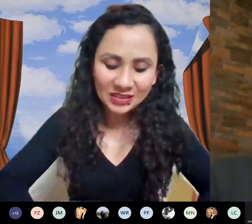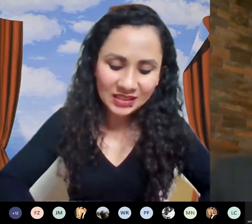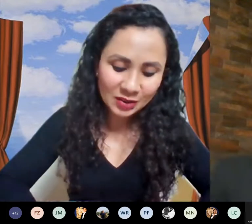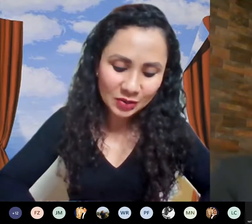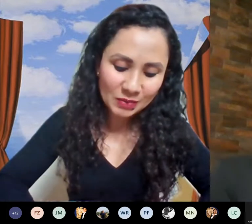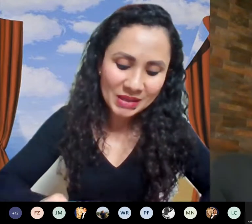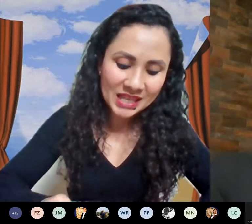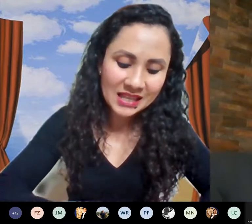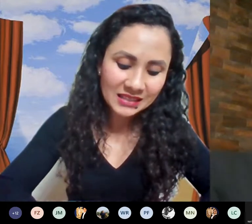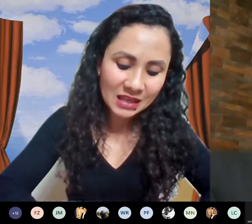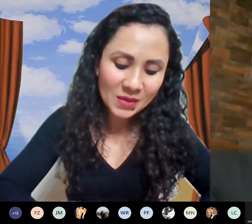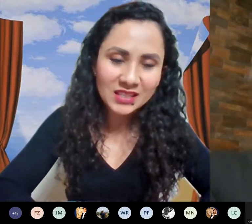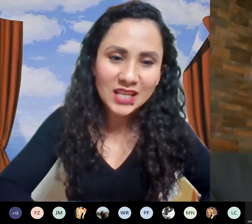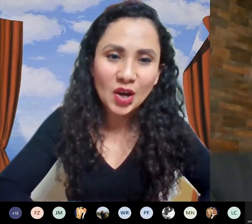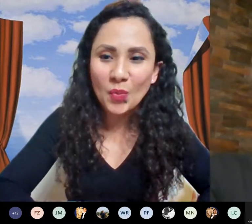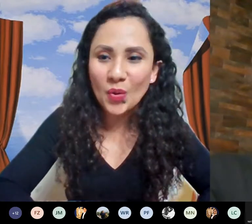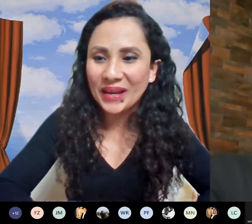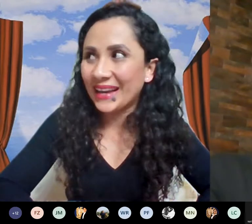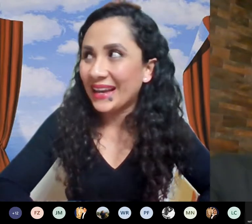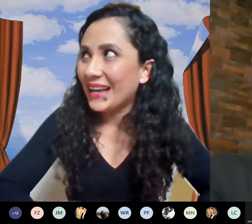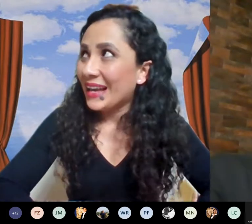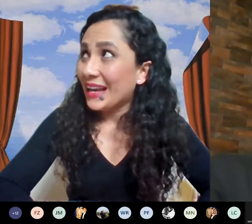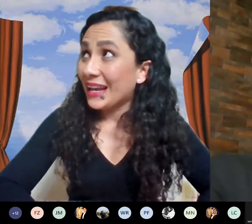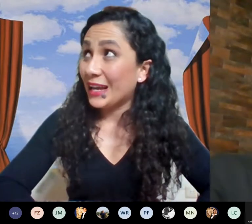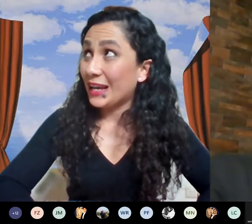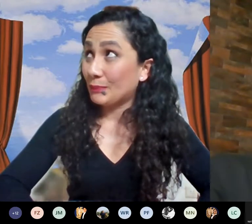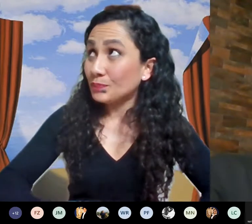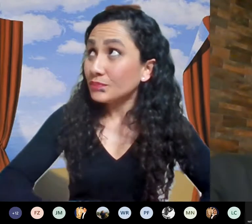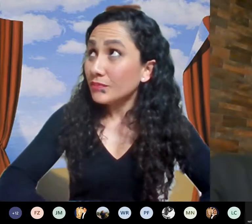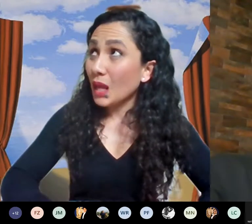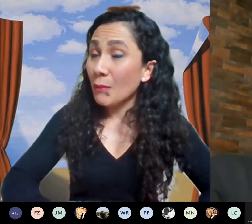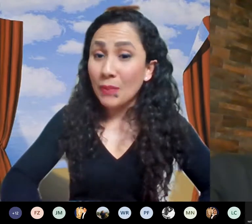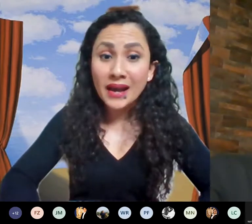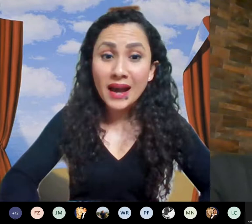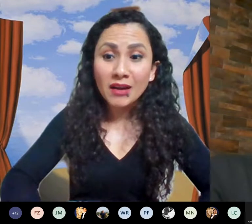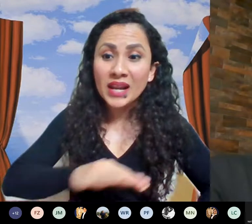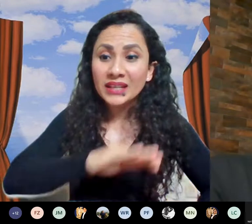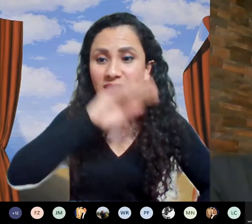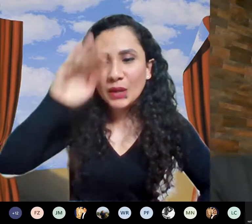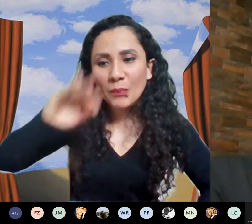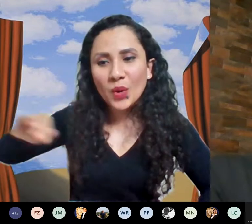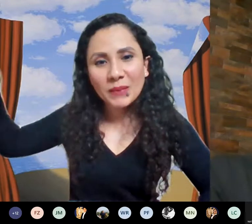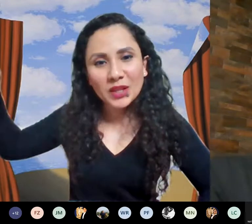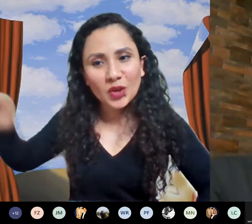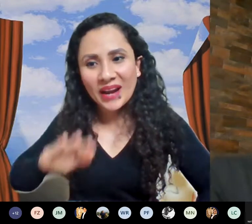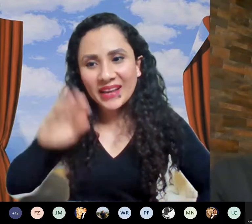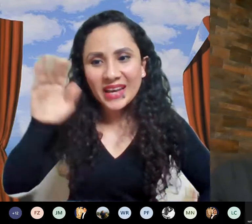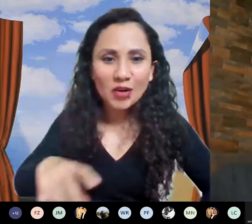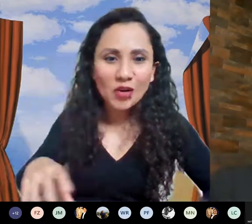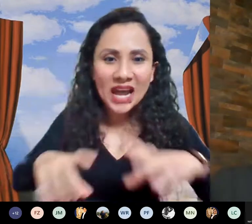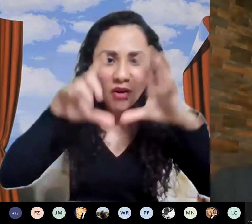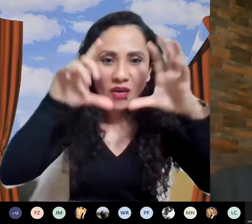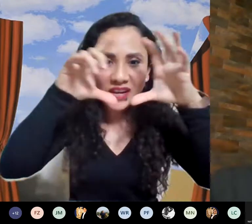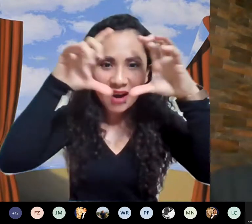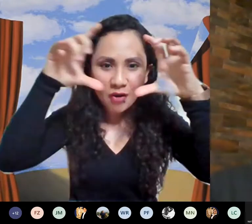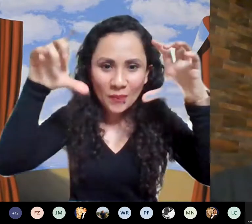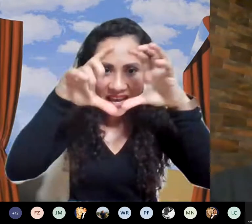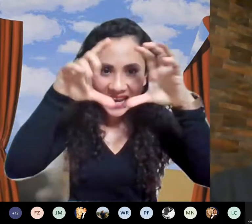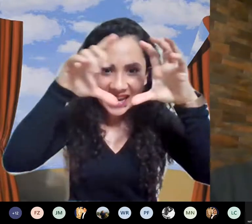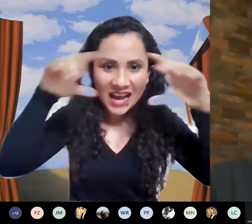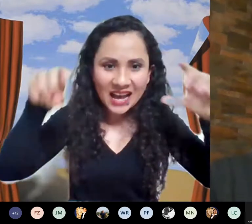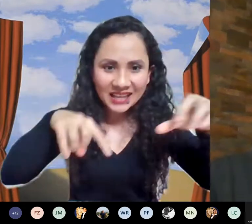saco estas medidas que me dicen como que para cuál es el tiempo que me tomaría la